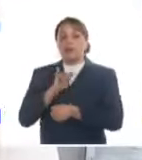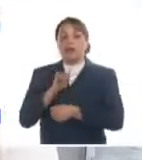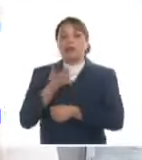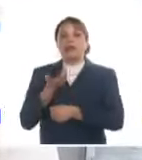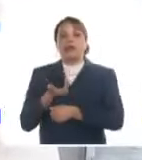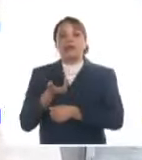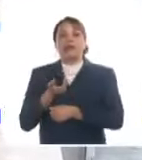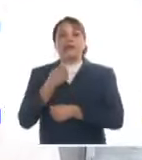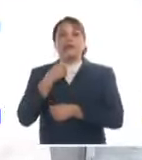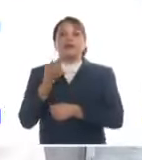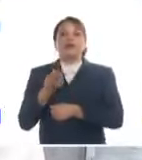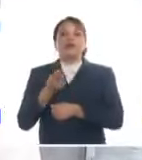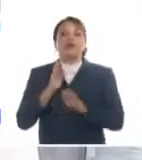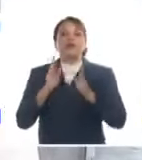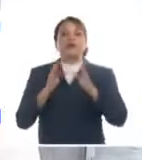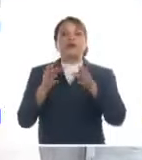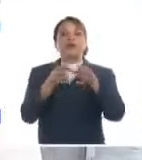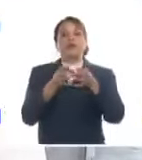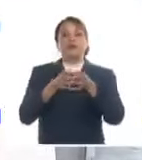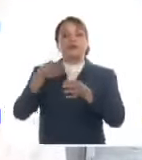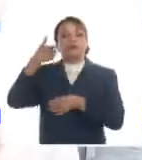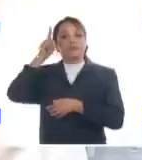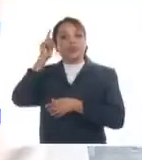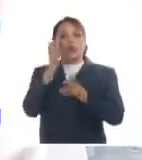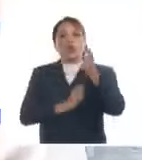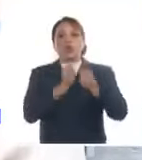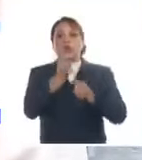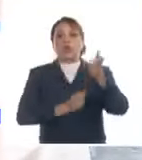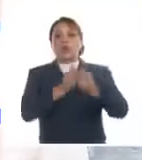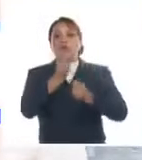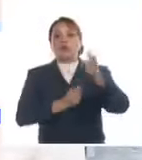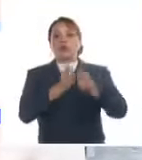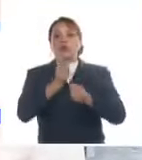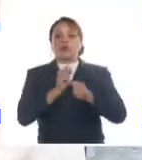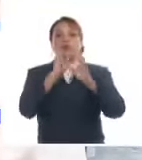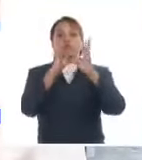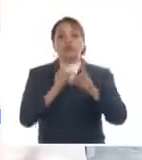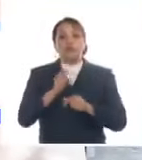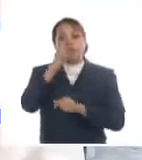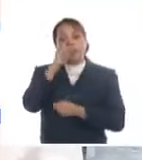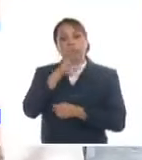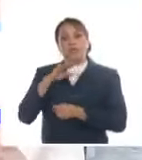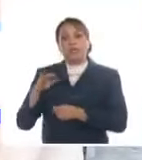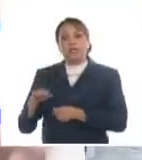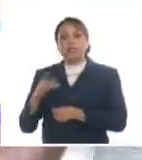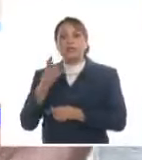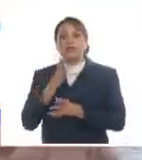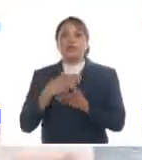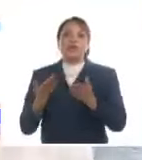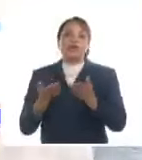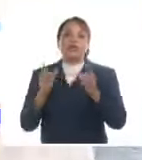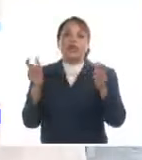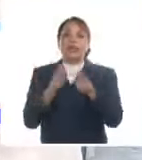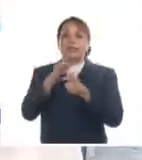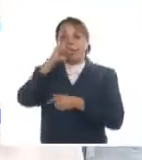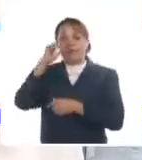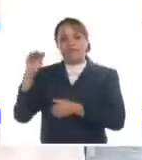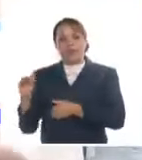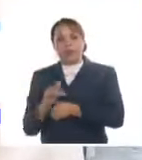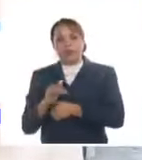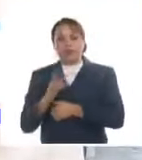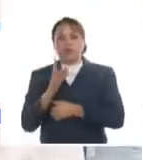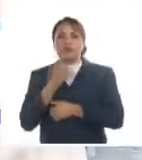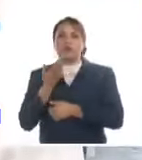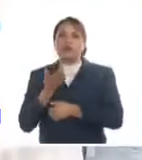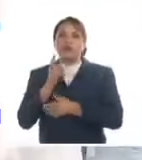potencial ganadero en ordeño, con el número de niños al nivel más pequeño, o a nivel de bodega,